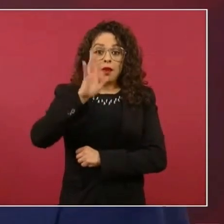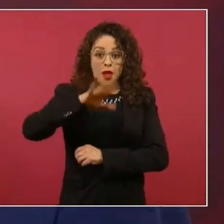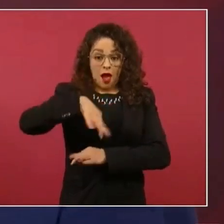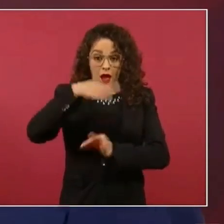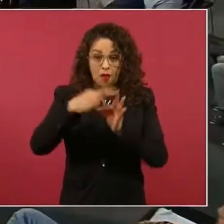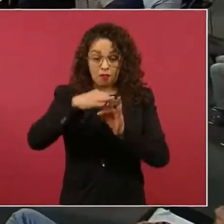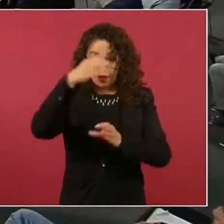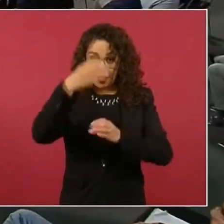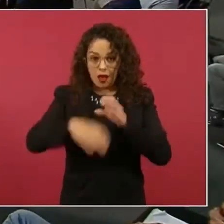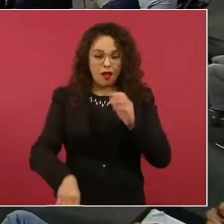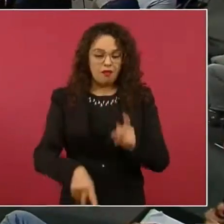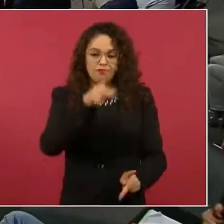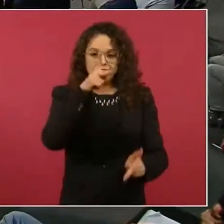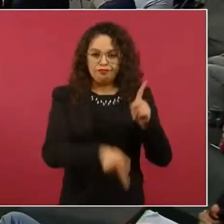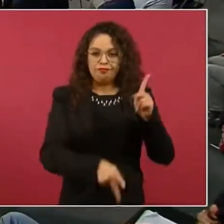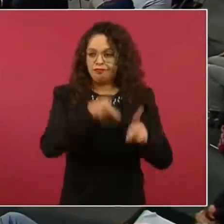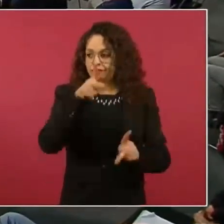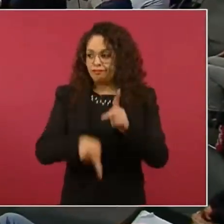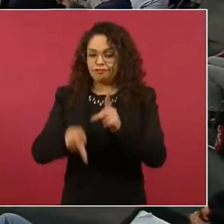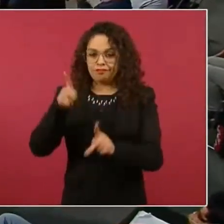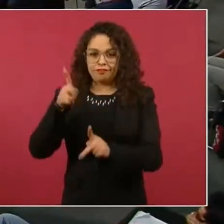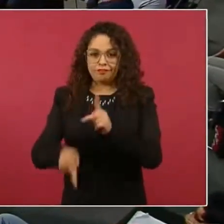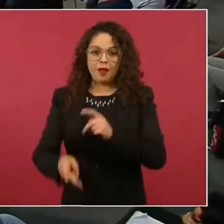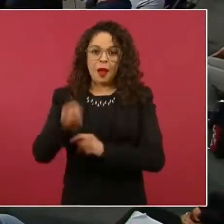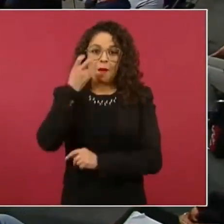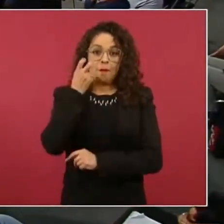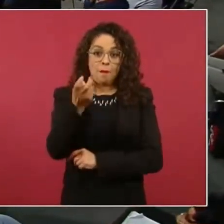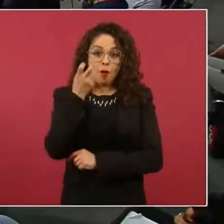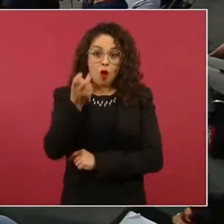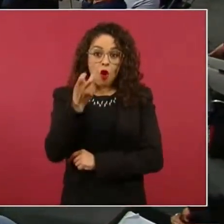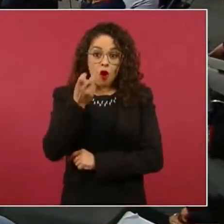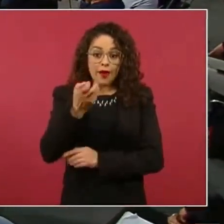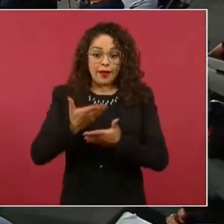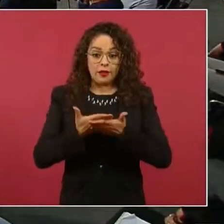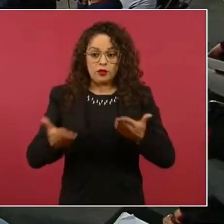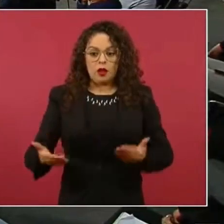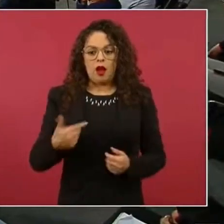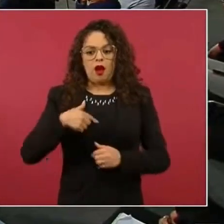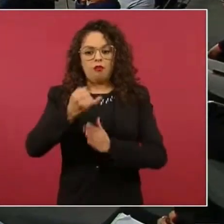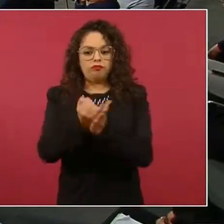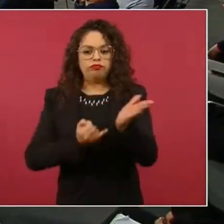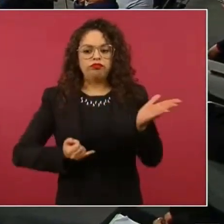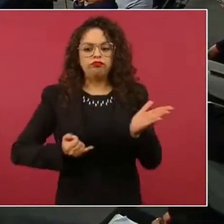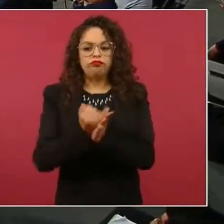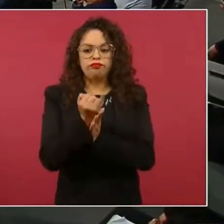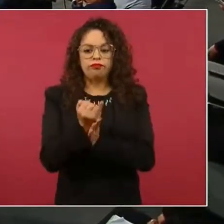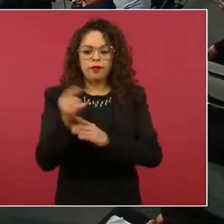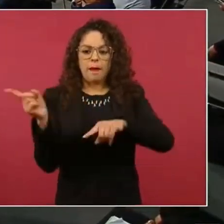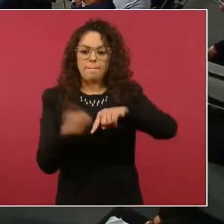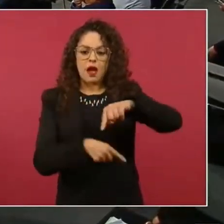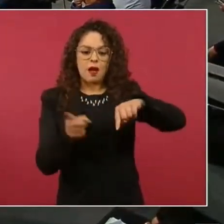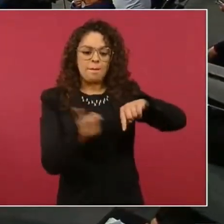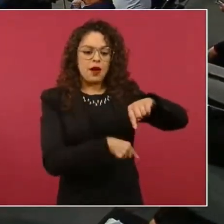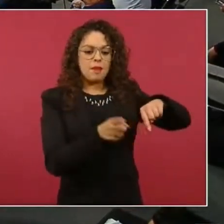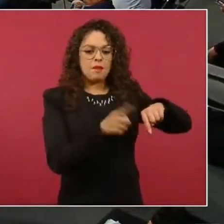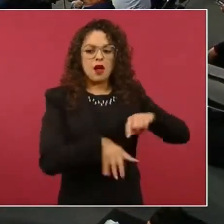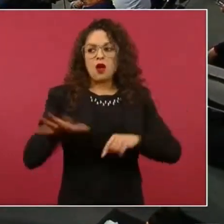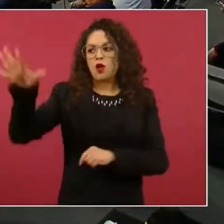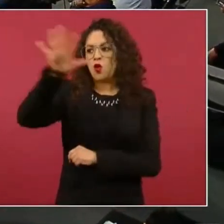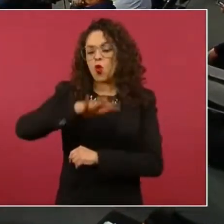por eso están tan enojados con nosotros pero hay que seguir limpiando hay que seguir adelante adelante